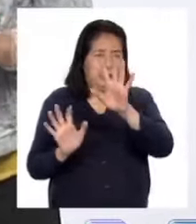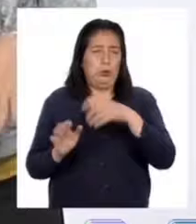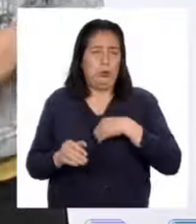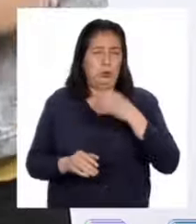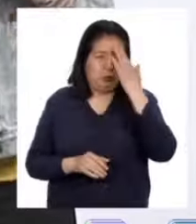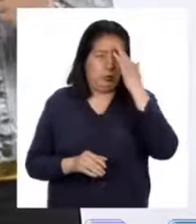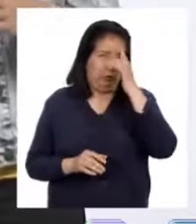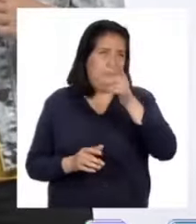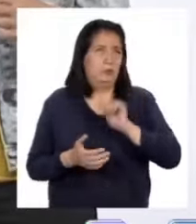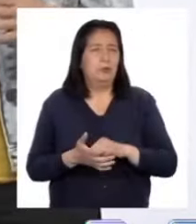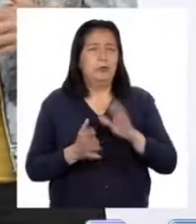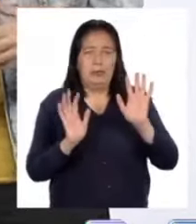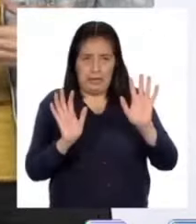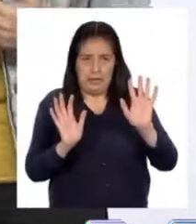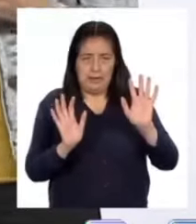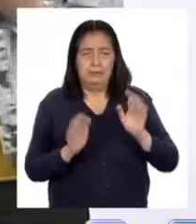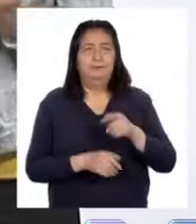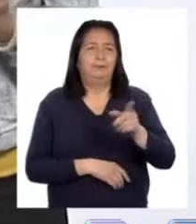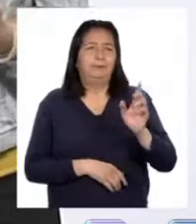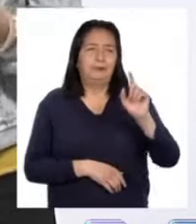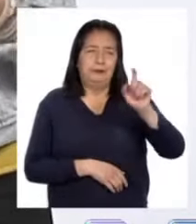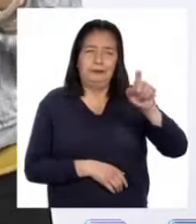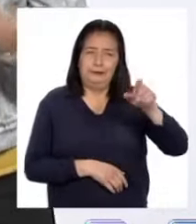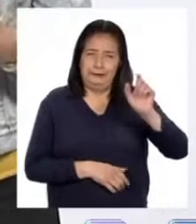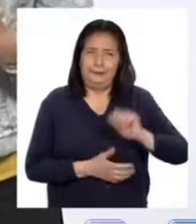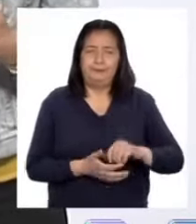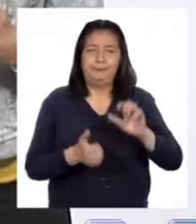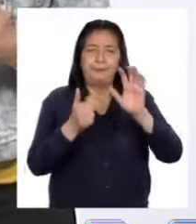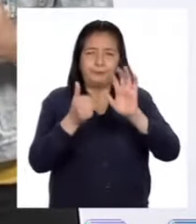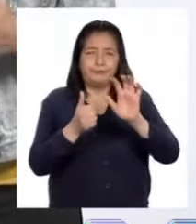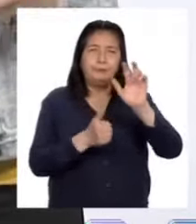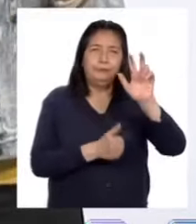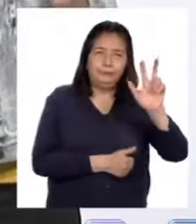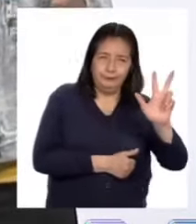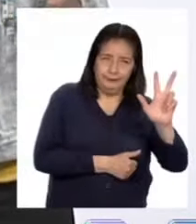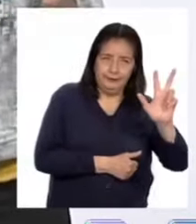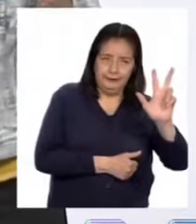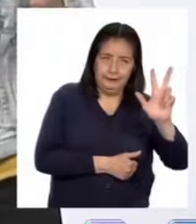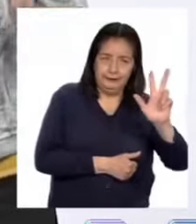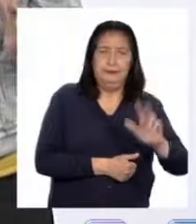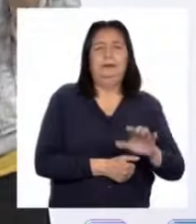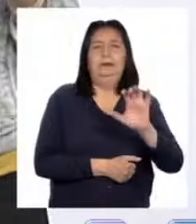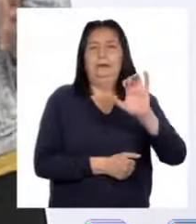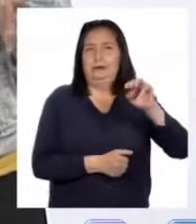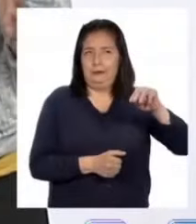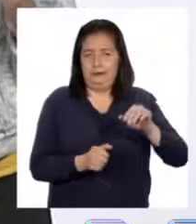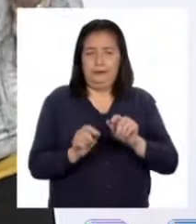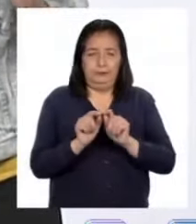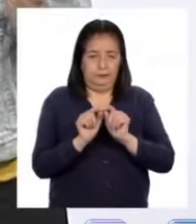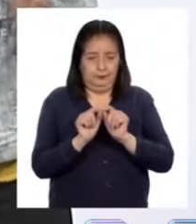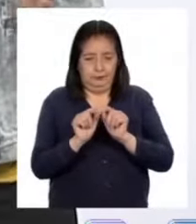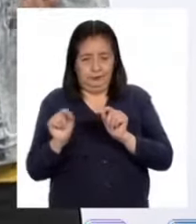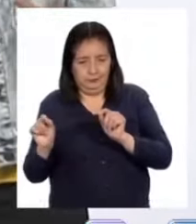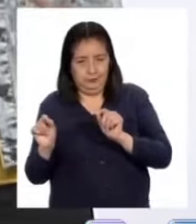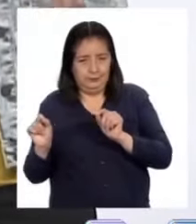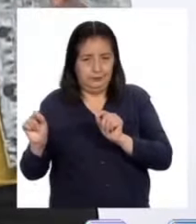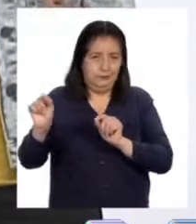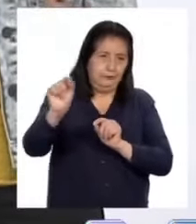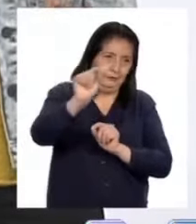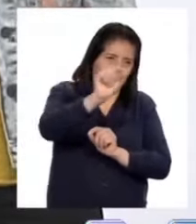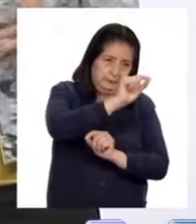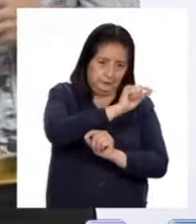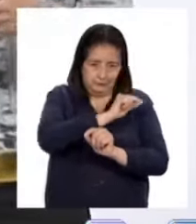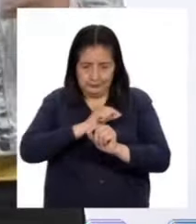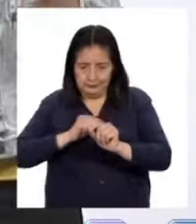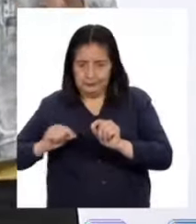profesora. Quedamos que necesitábamos 63 centímetros de radio para lograr los 396 centímetros